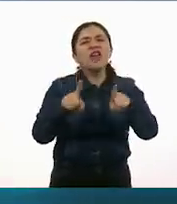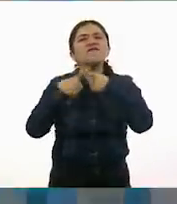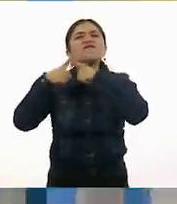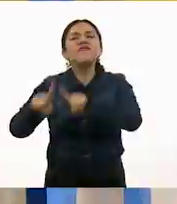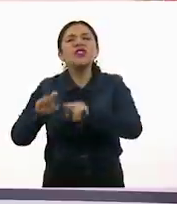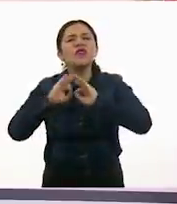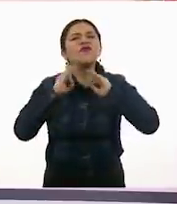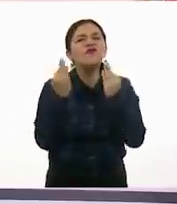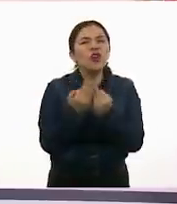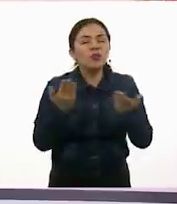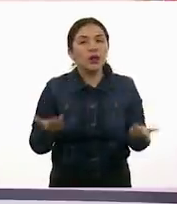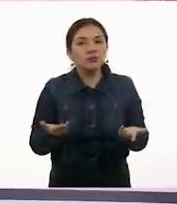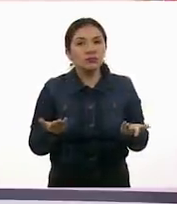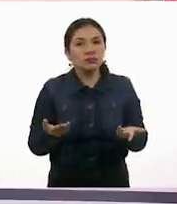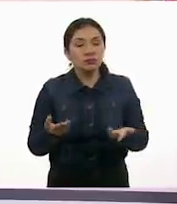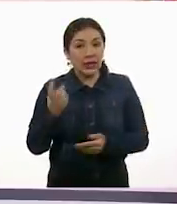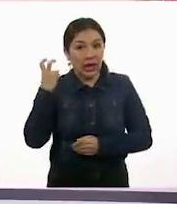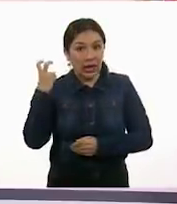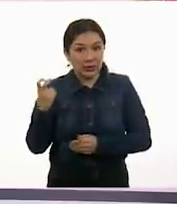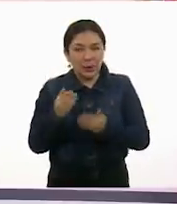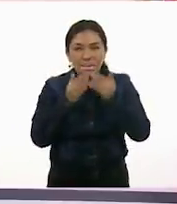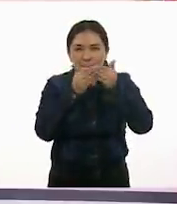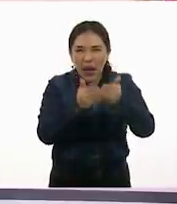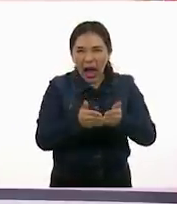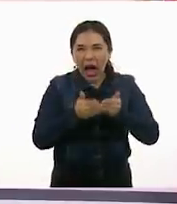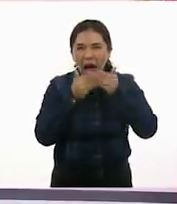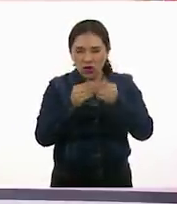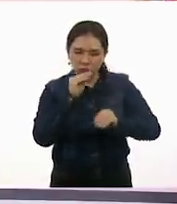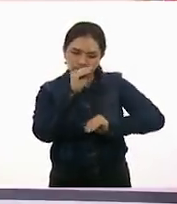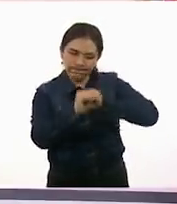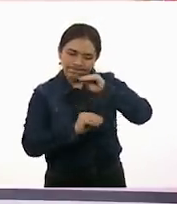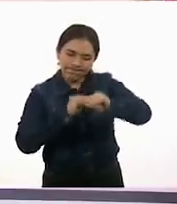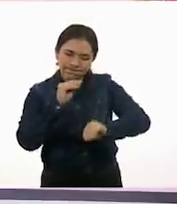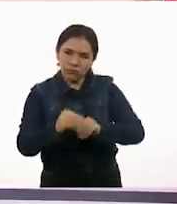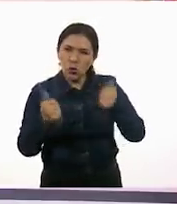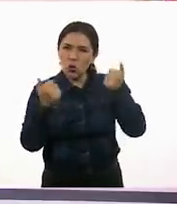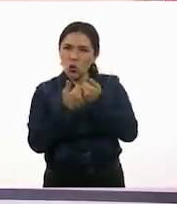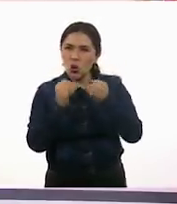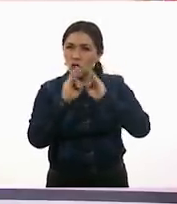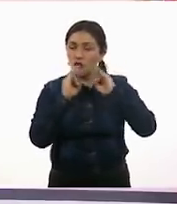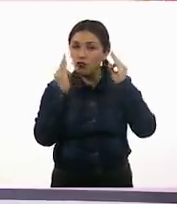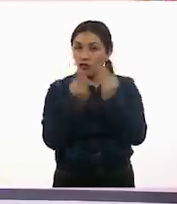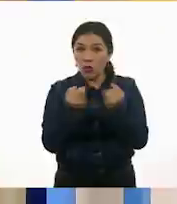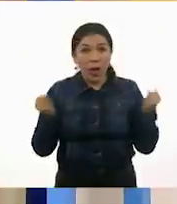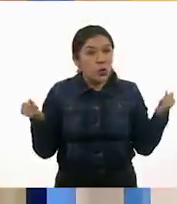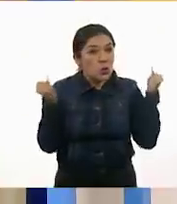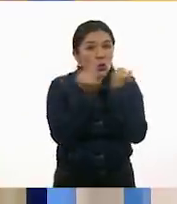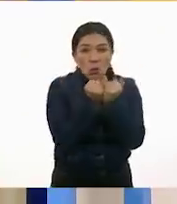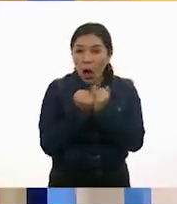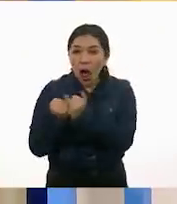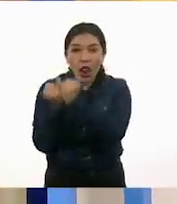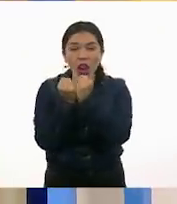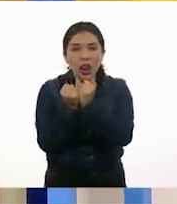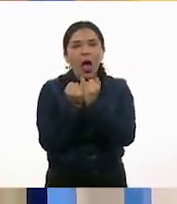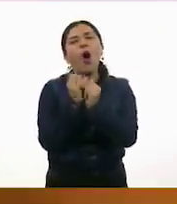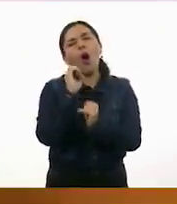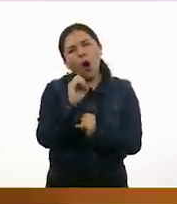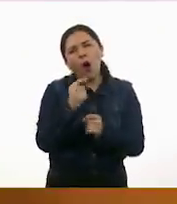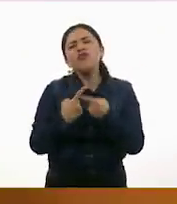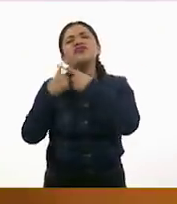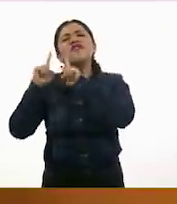¿Los barcos se armaron usando piezas iguales o diferentes?